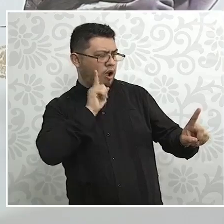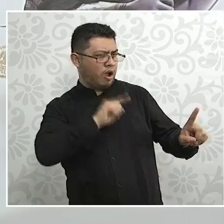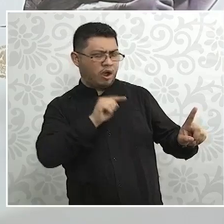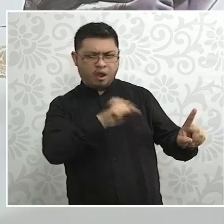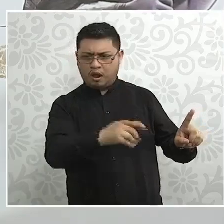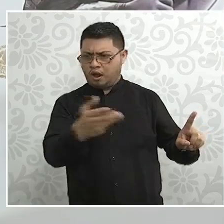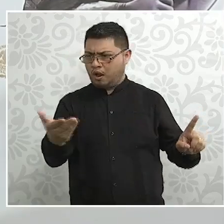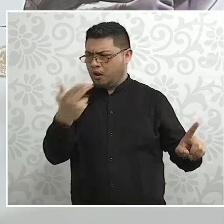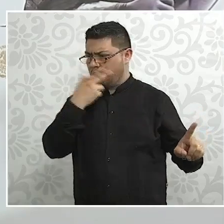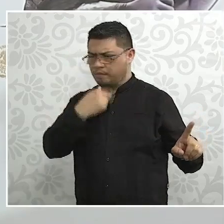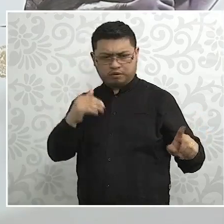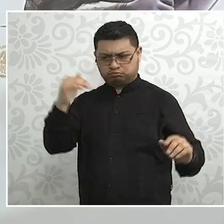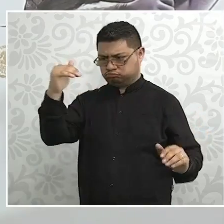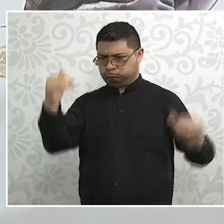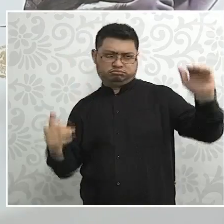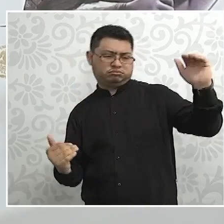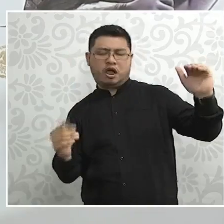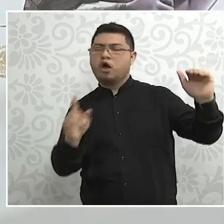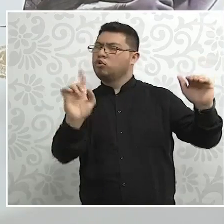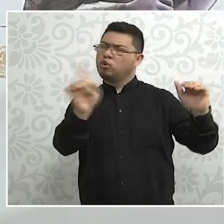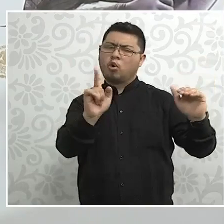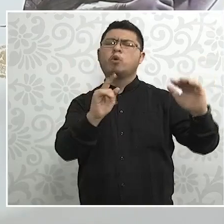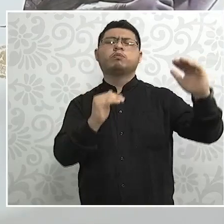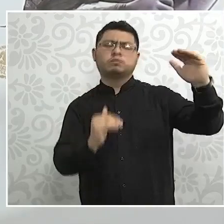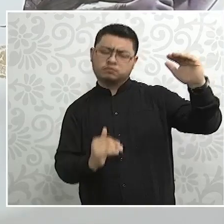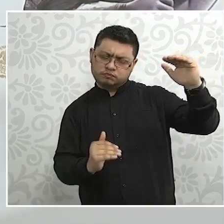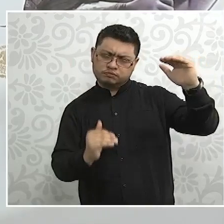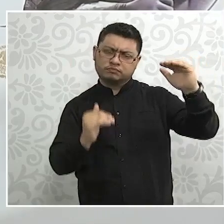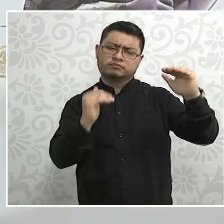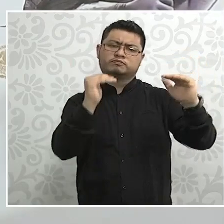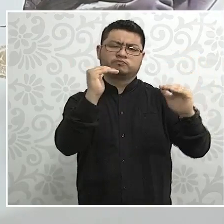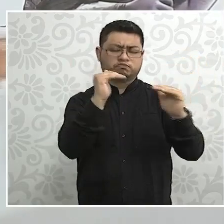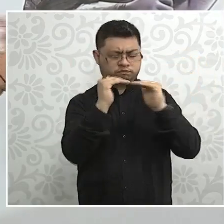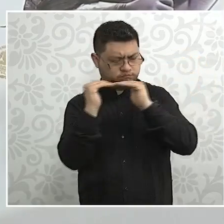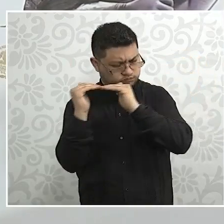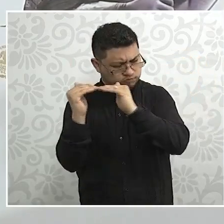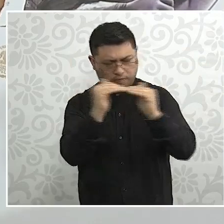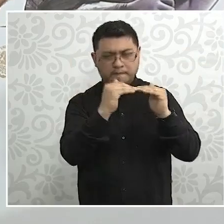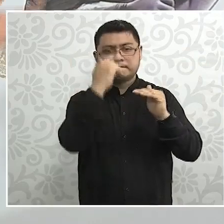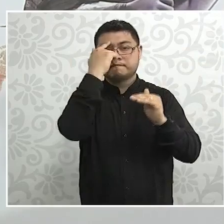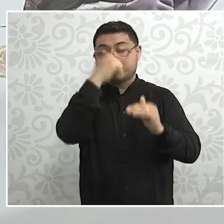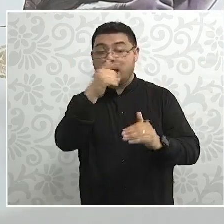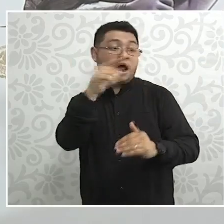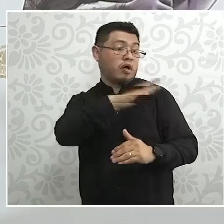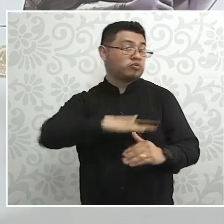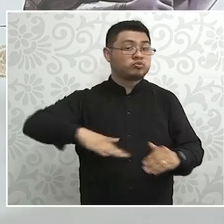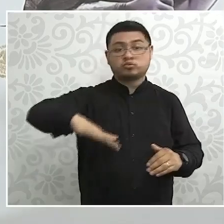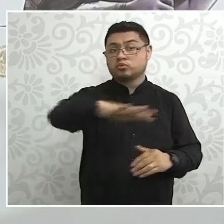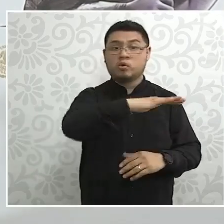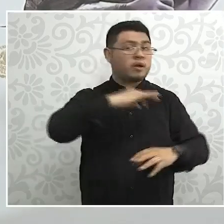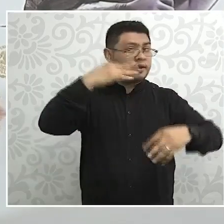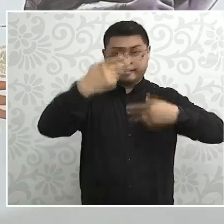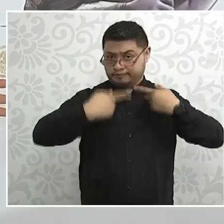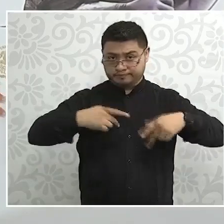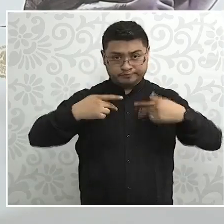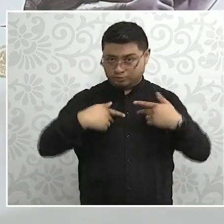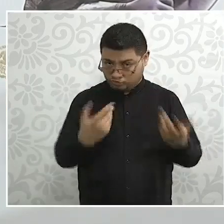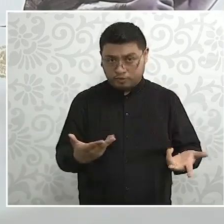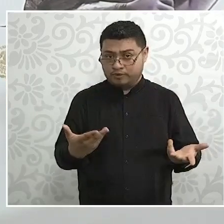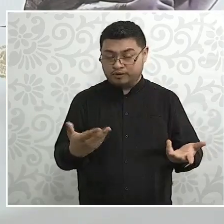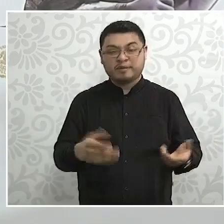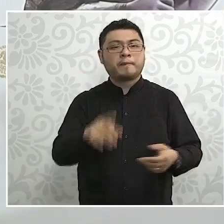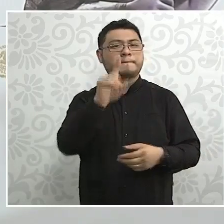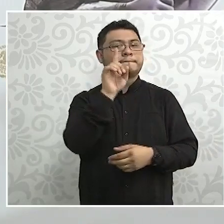vamos a gobernar para hombres, para mujeres, para niños, para niñas, para adolescentes, para todos. Pero